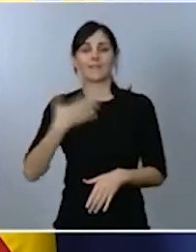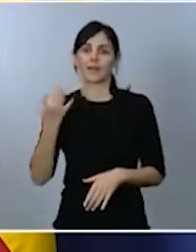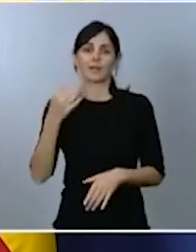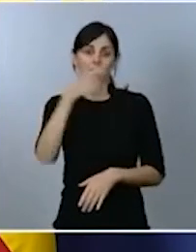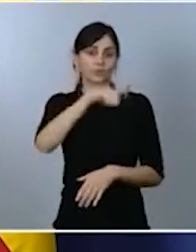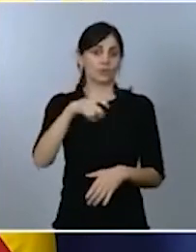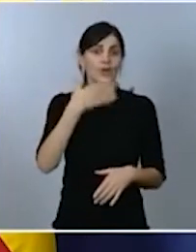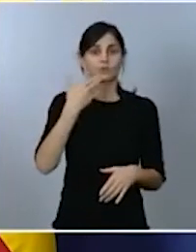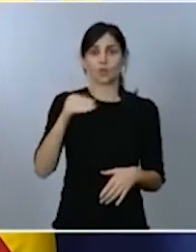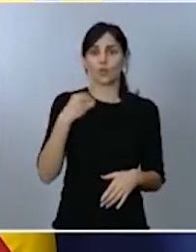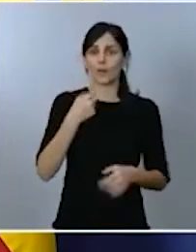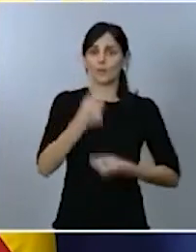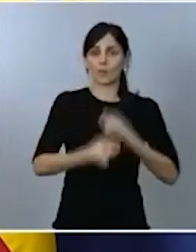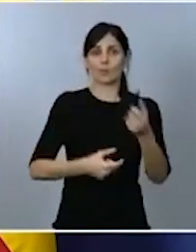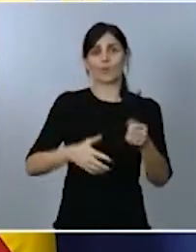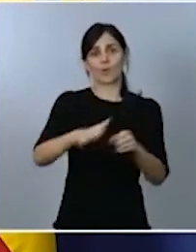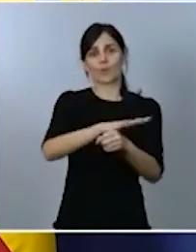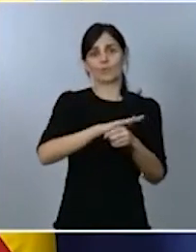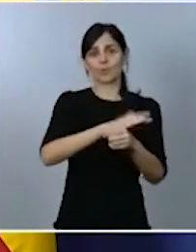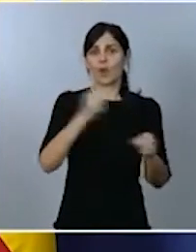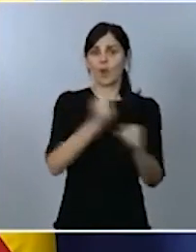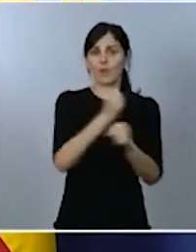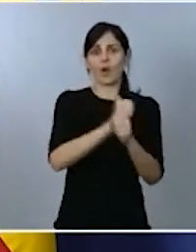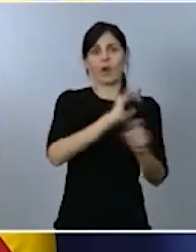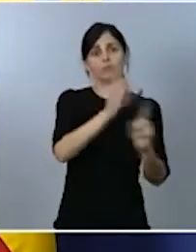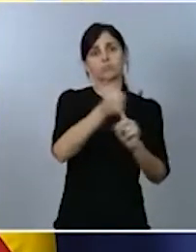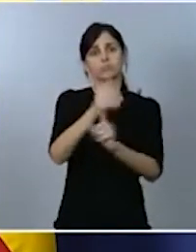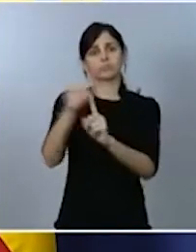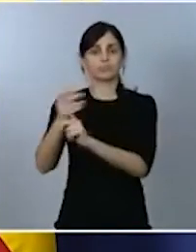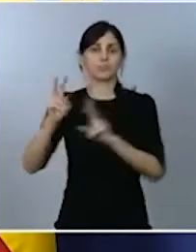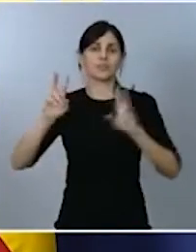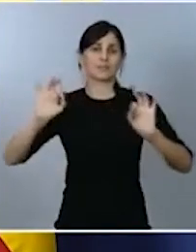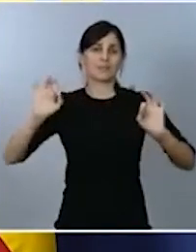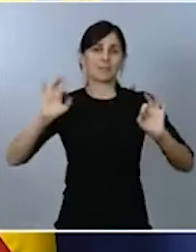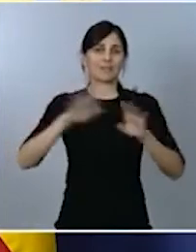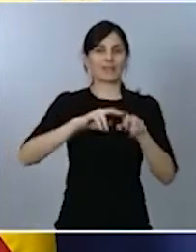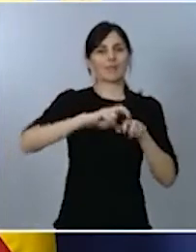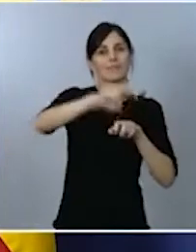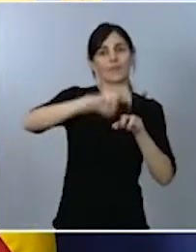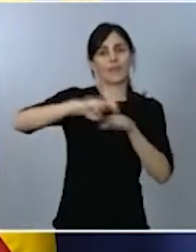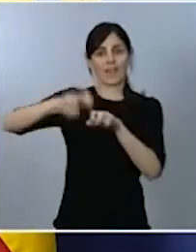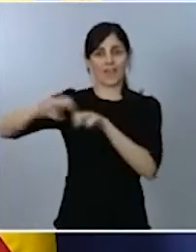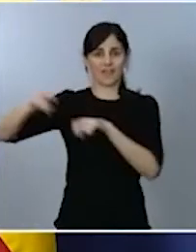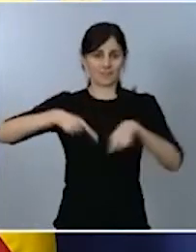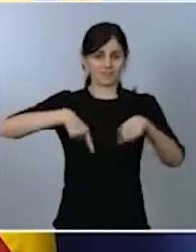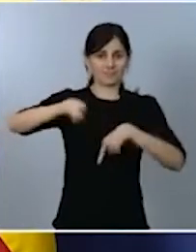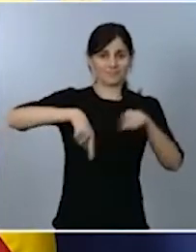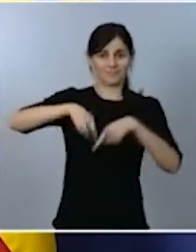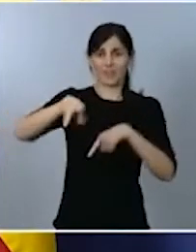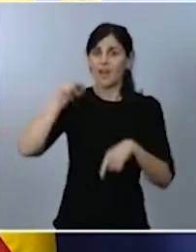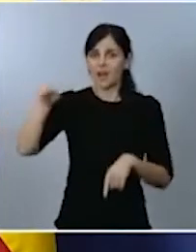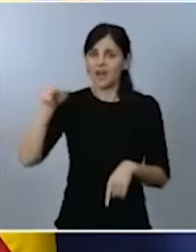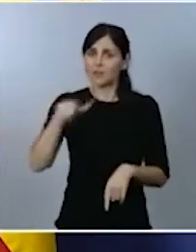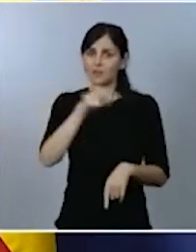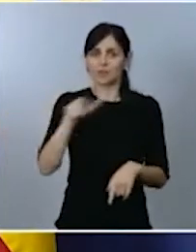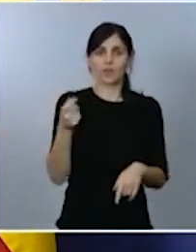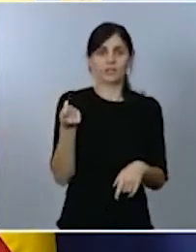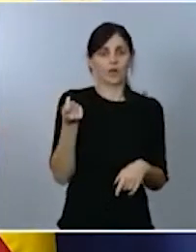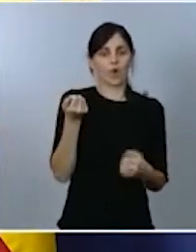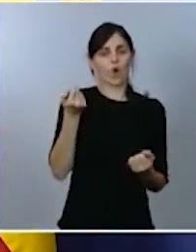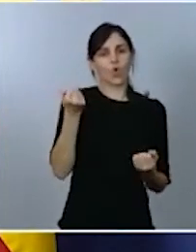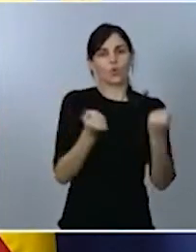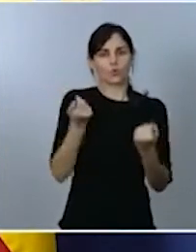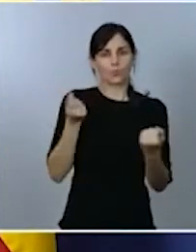sector de los transportes por carretera, donde hay escasez de conductores profesionales. Y este Real Decreto abre la